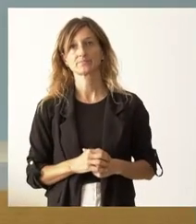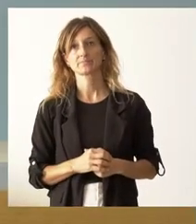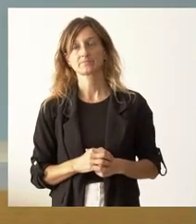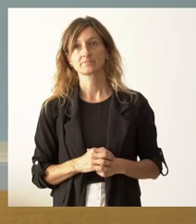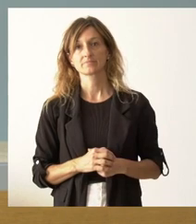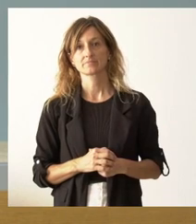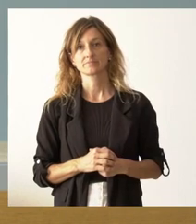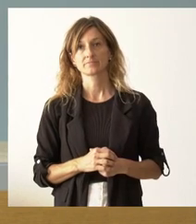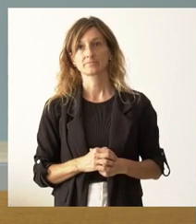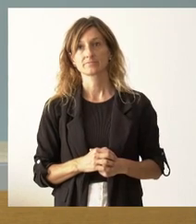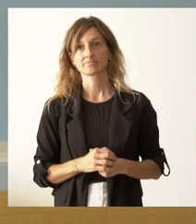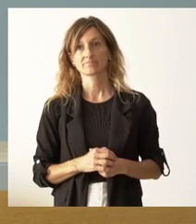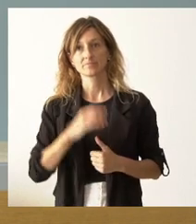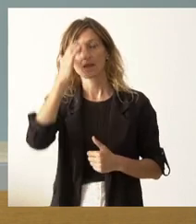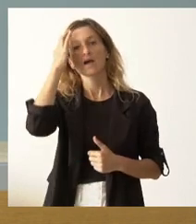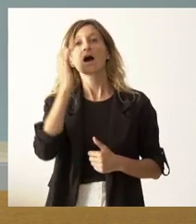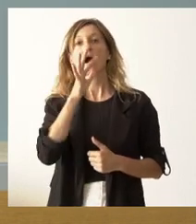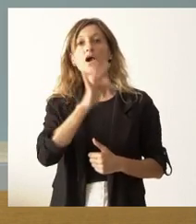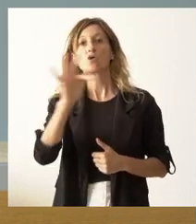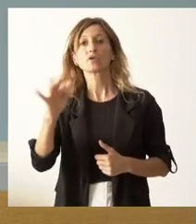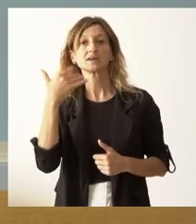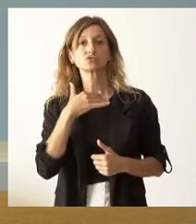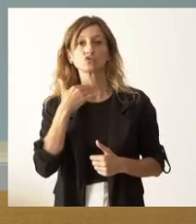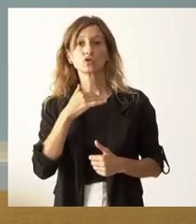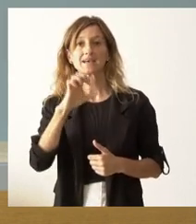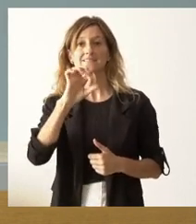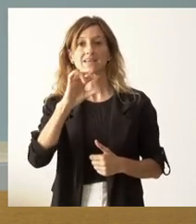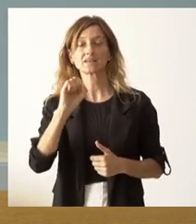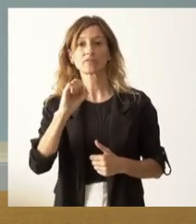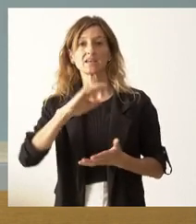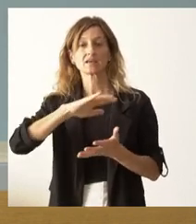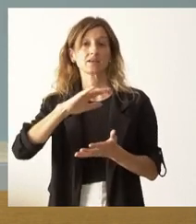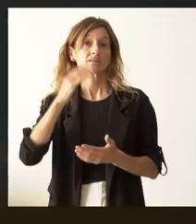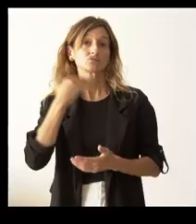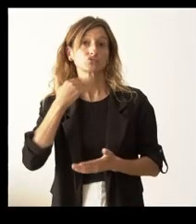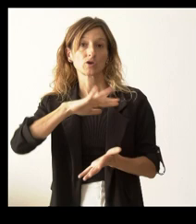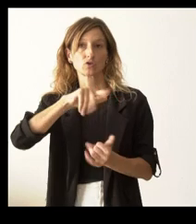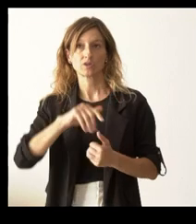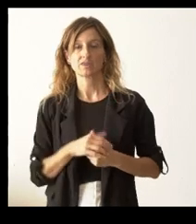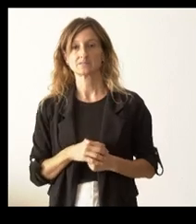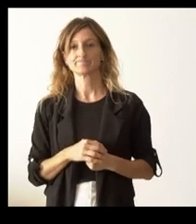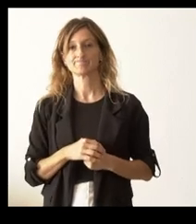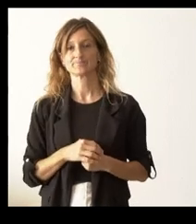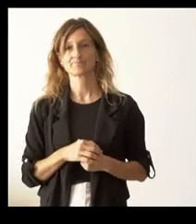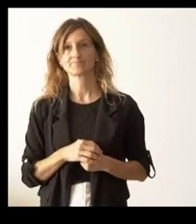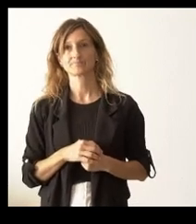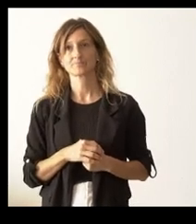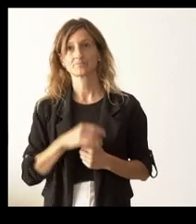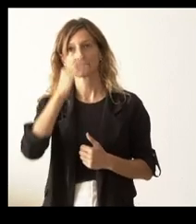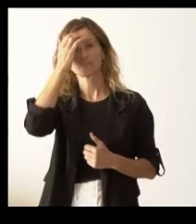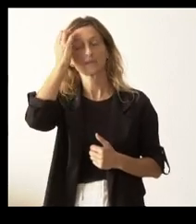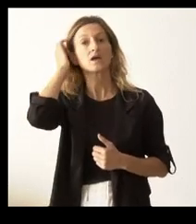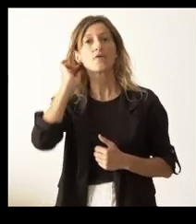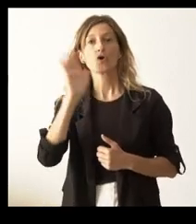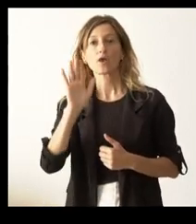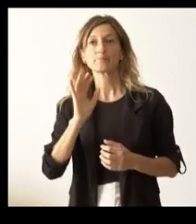Acudimos en este momento a Soria, donde nos espera Sergio García, de Soria Noticias. Adelante. Sí, hola, muy buenas. Yo, bueno, por